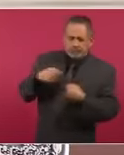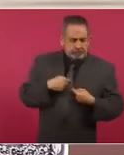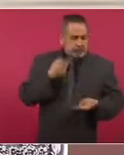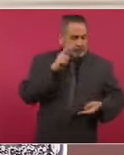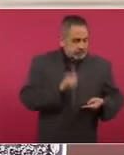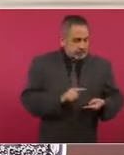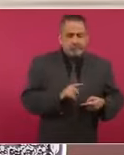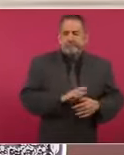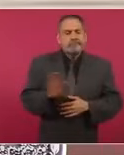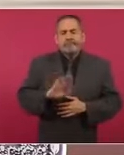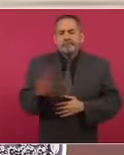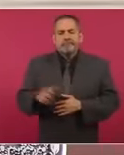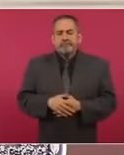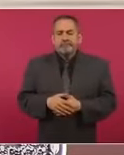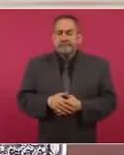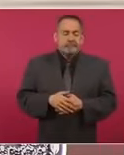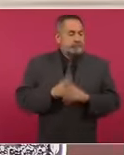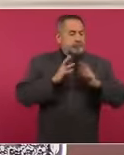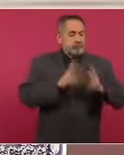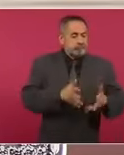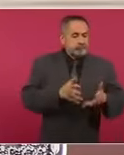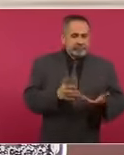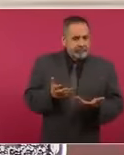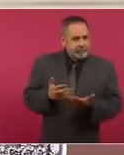olvidan que violan la Constitución.